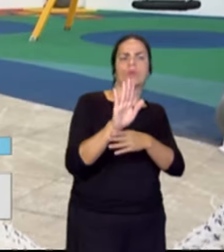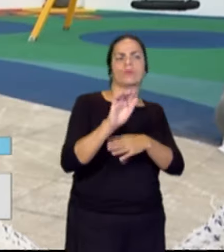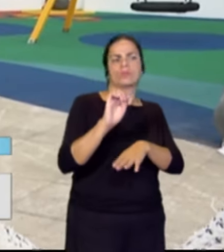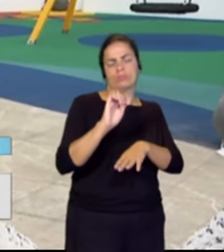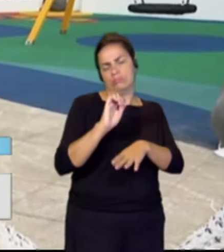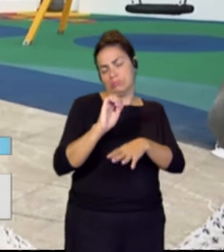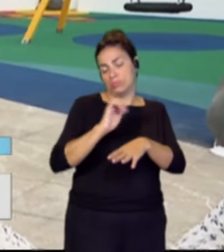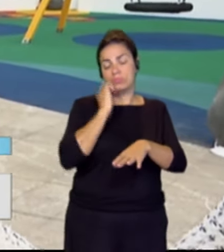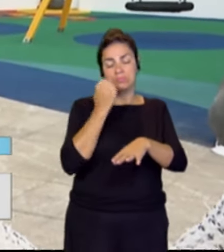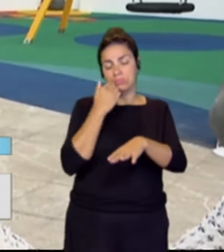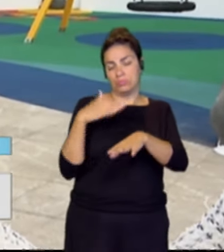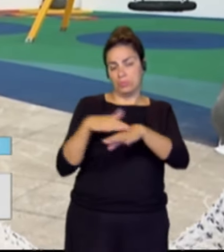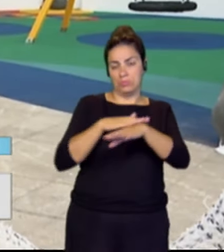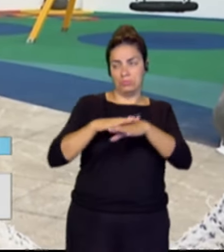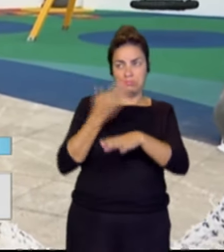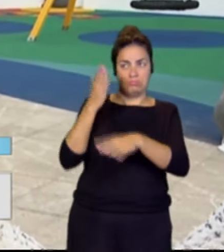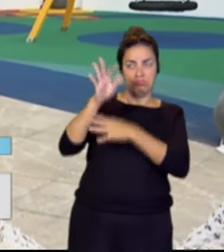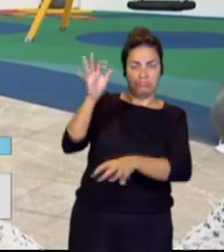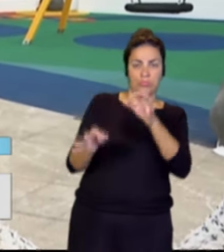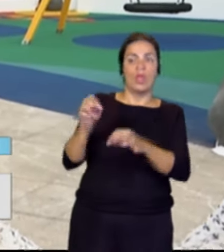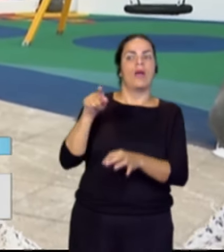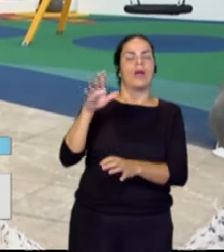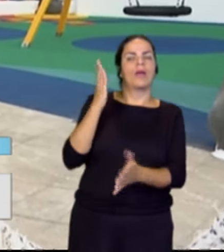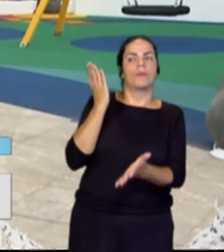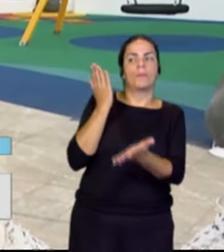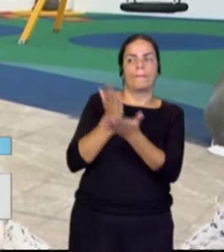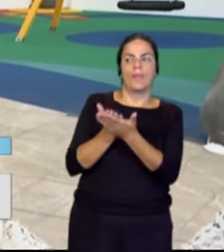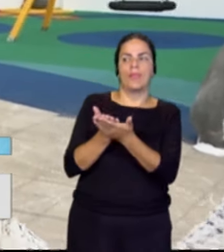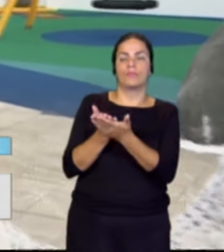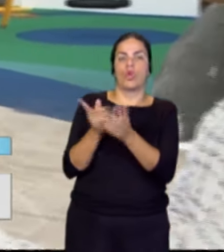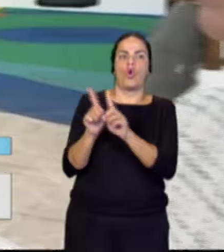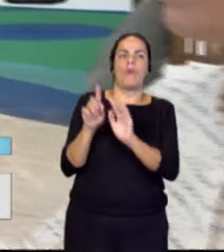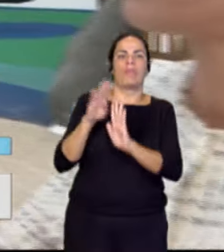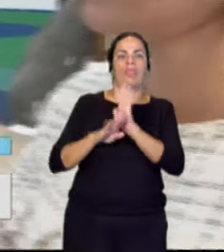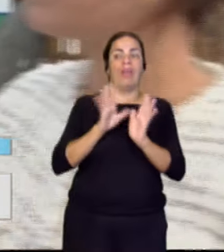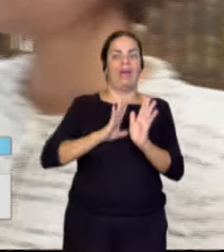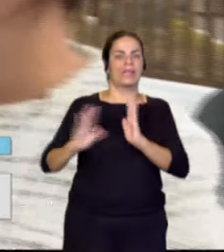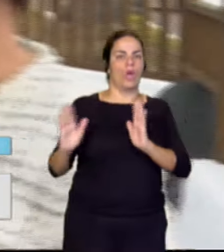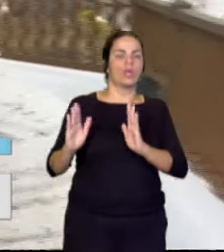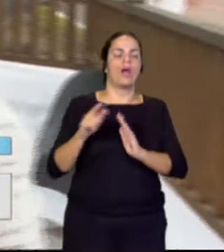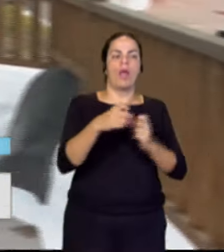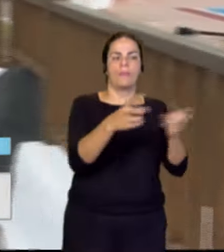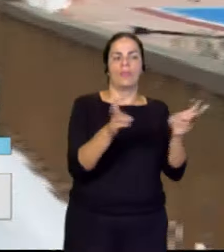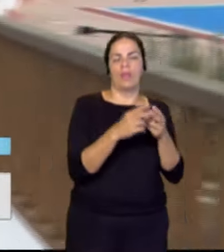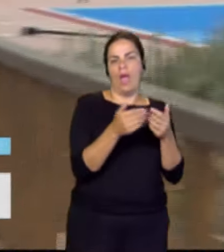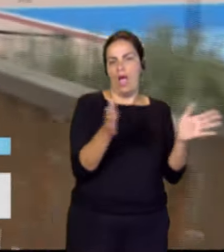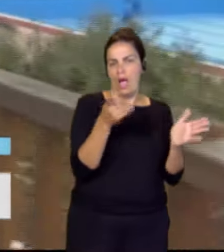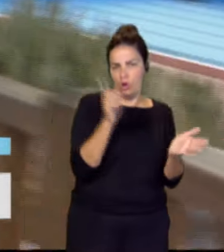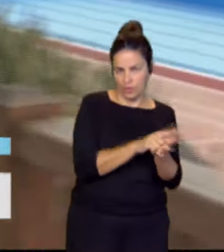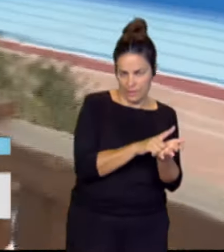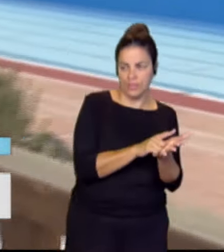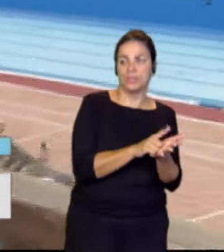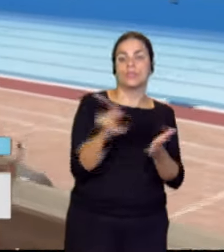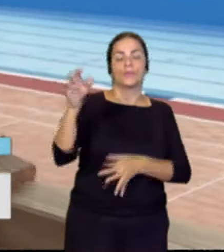administrativo en la justicia y en el que se ha solicitado como medida cautelar la reapertura de las piscinas. La